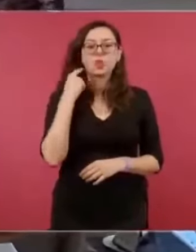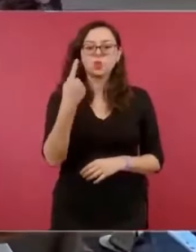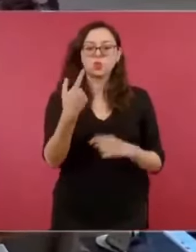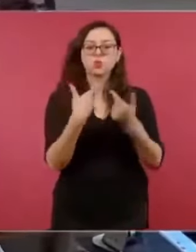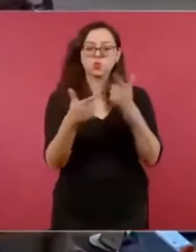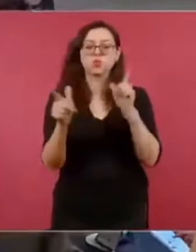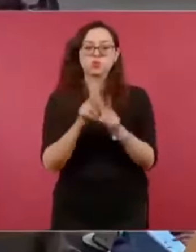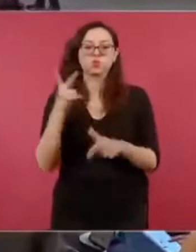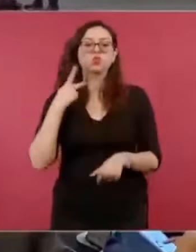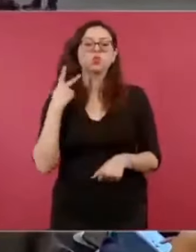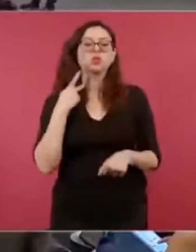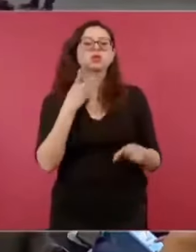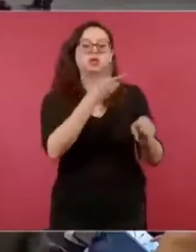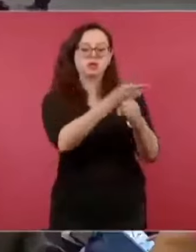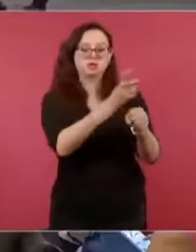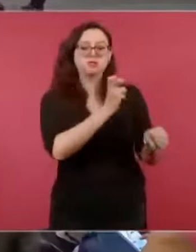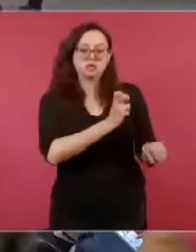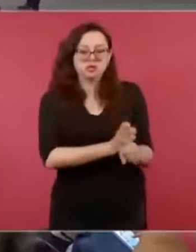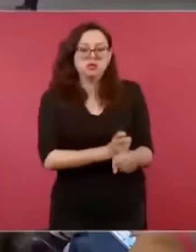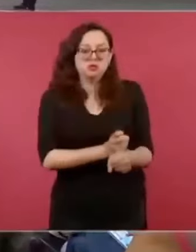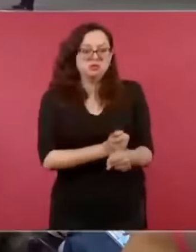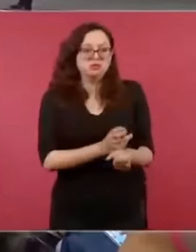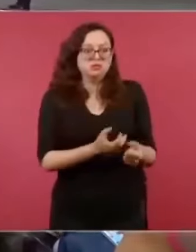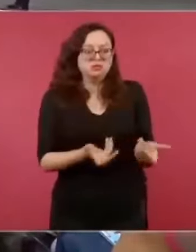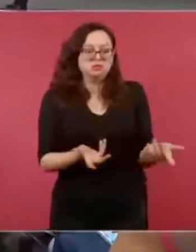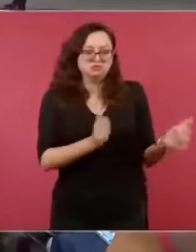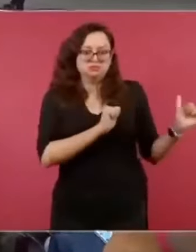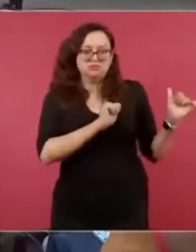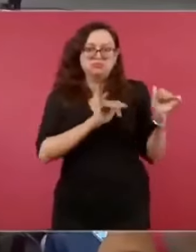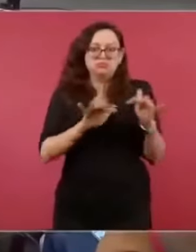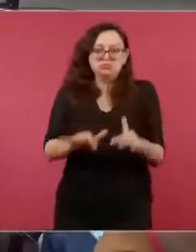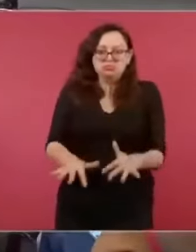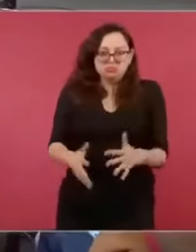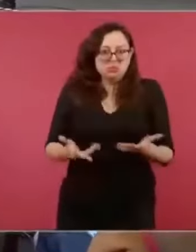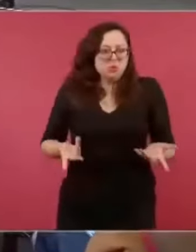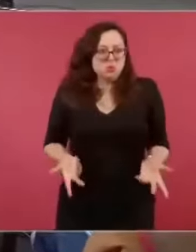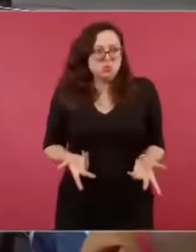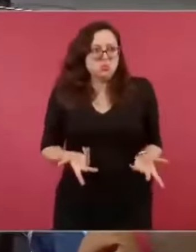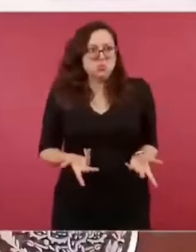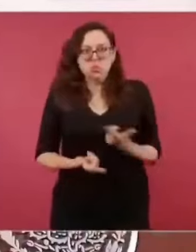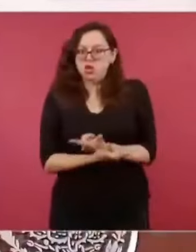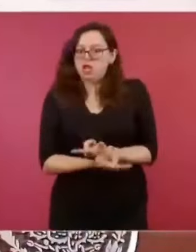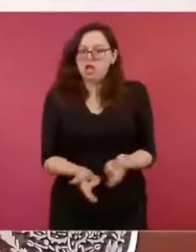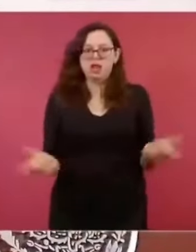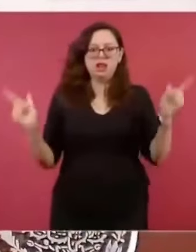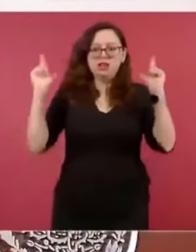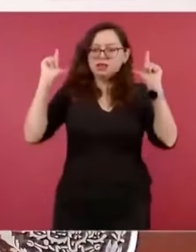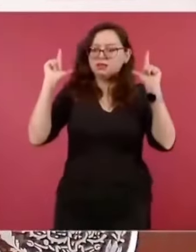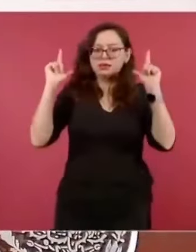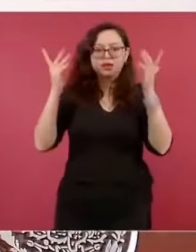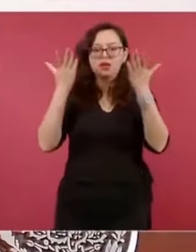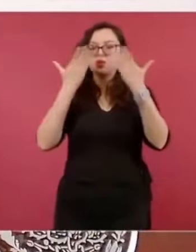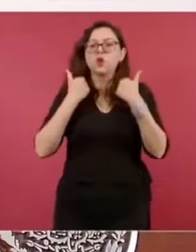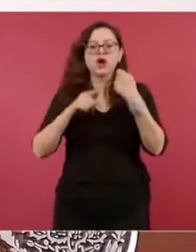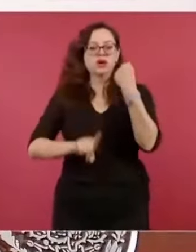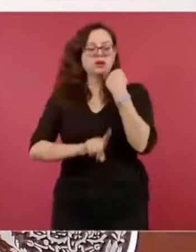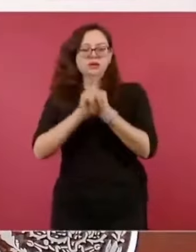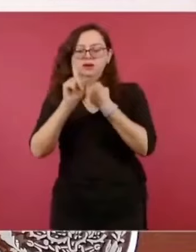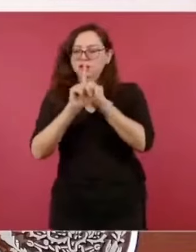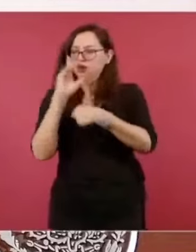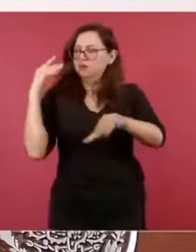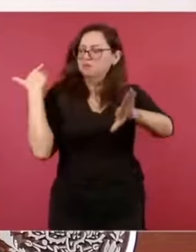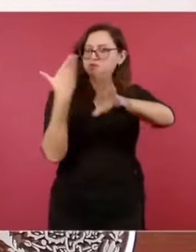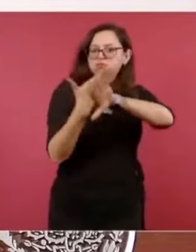Sí, bueno, al Senado Abascal lo invitó el PAN. Entonces, aquí no tenemos ningún